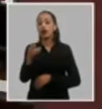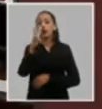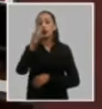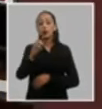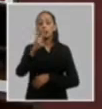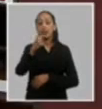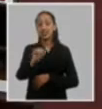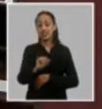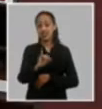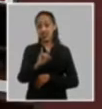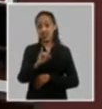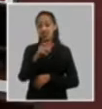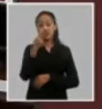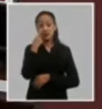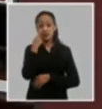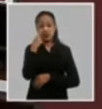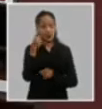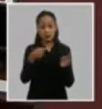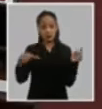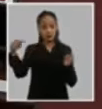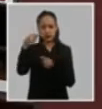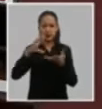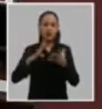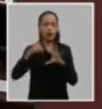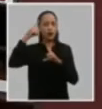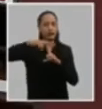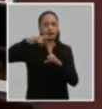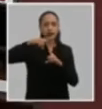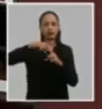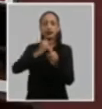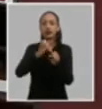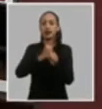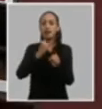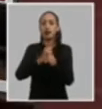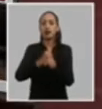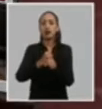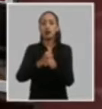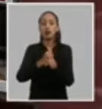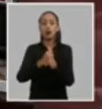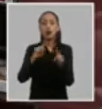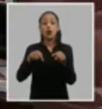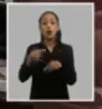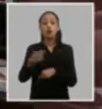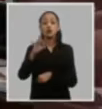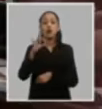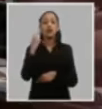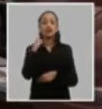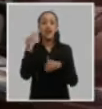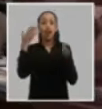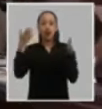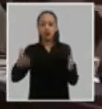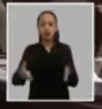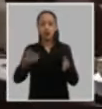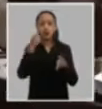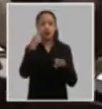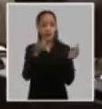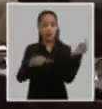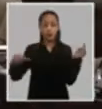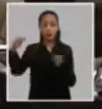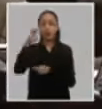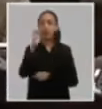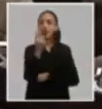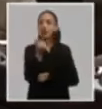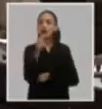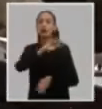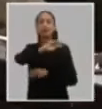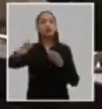traza las direcciones principales de trabajo para el próximo quinquenio contribuye en causar las prioridades de la economía y la